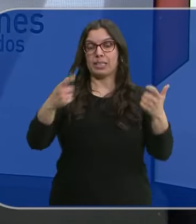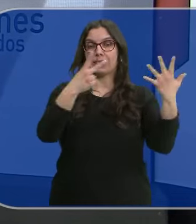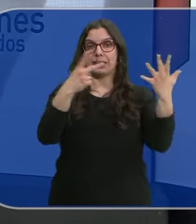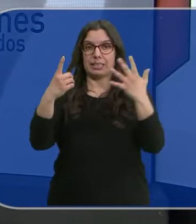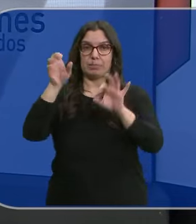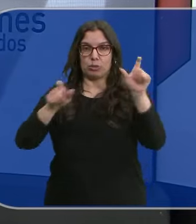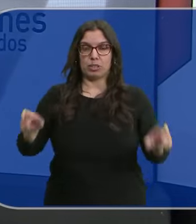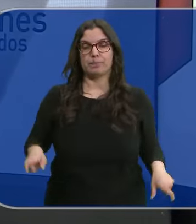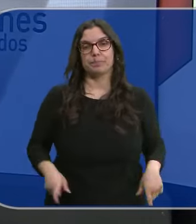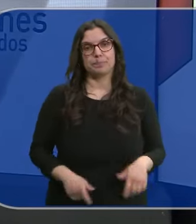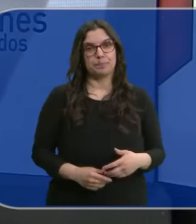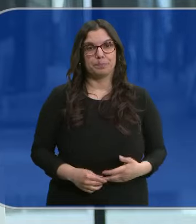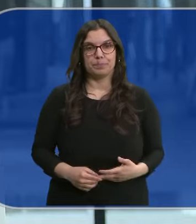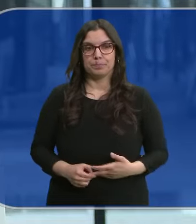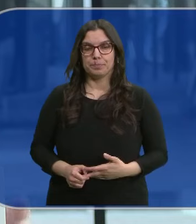76 personas.